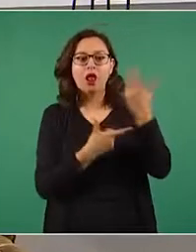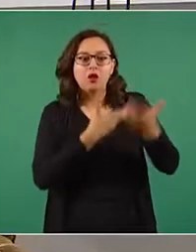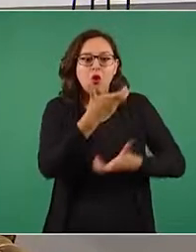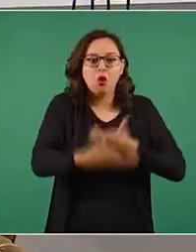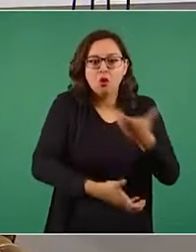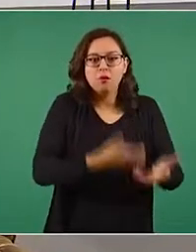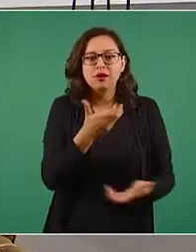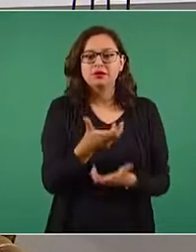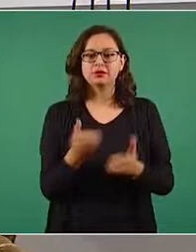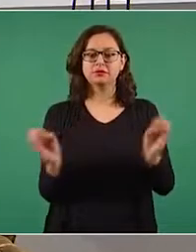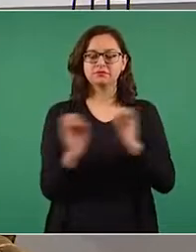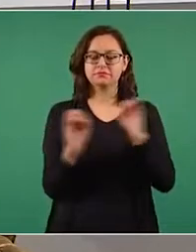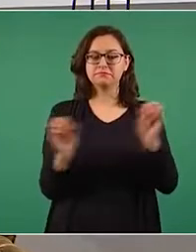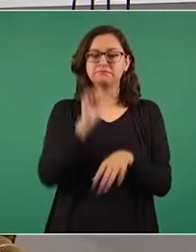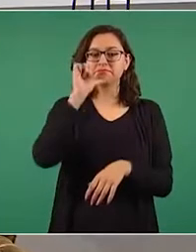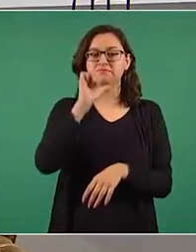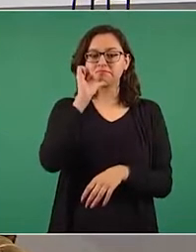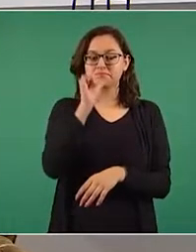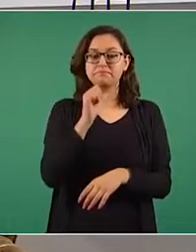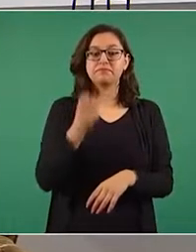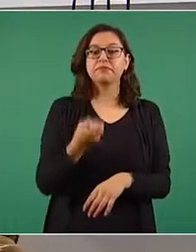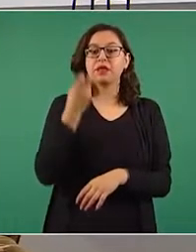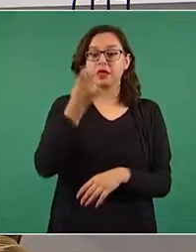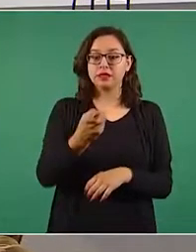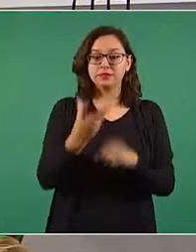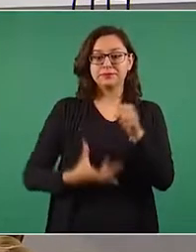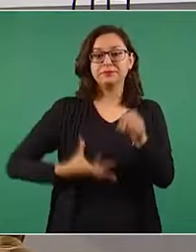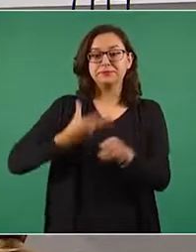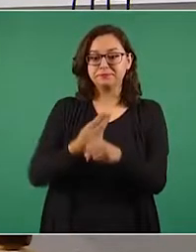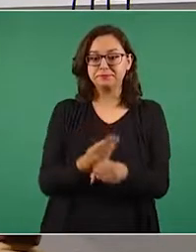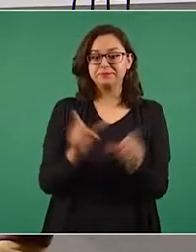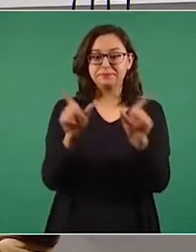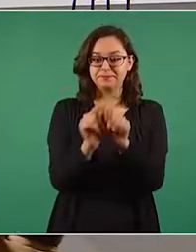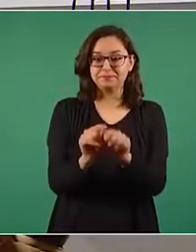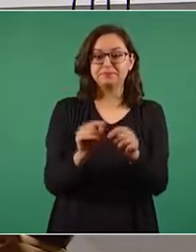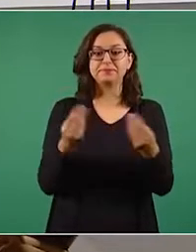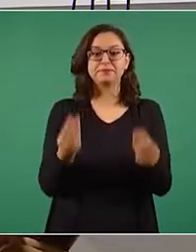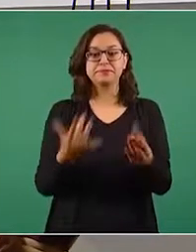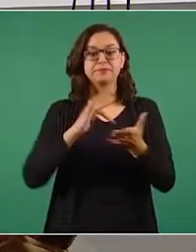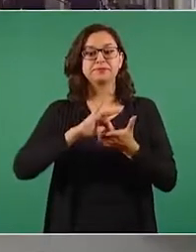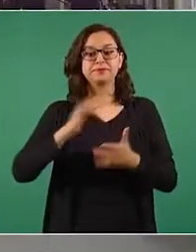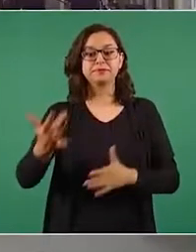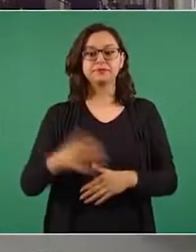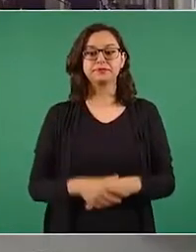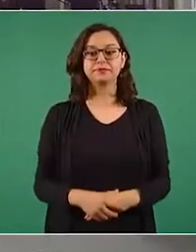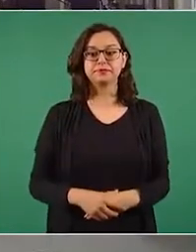Bueno, hasta aquí nuestra aclaración y nuestra sección. Muchas gracias. Gracias, señor presidente. Gracias.